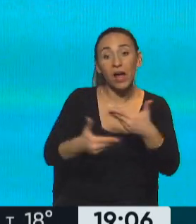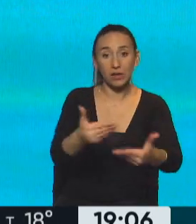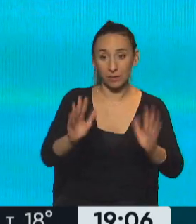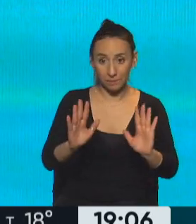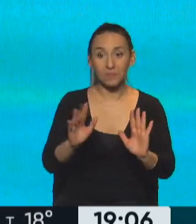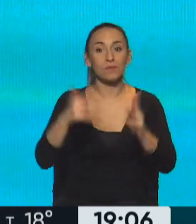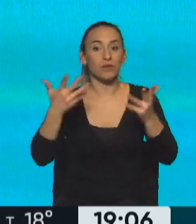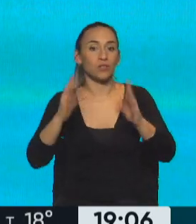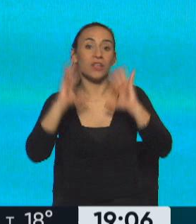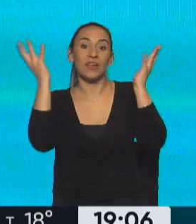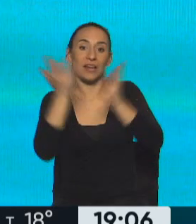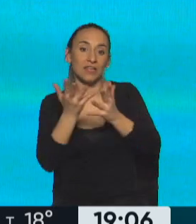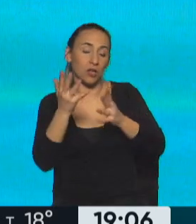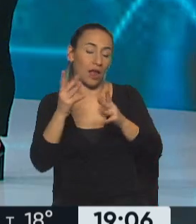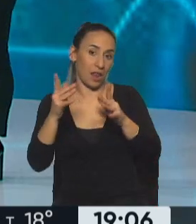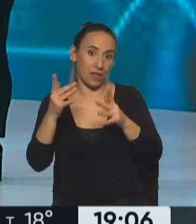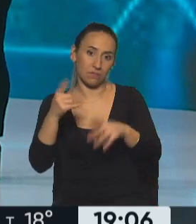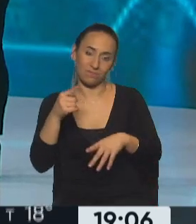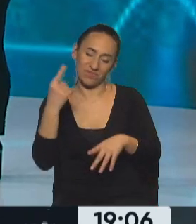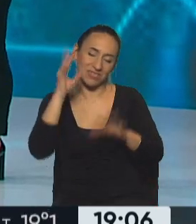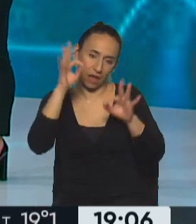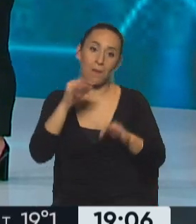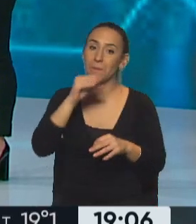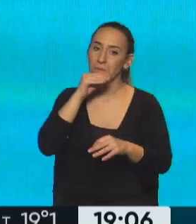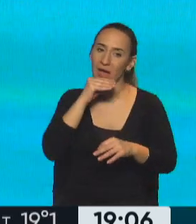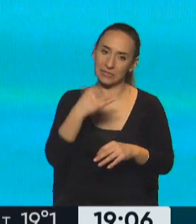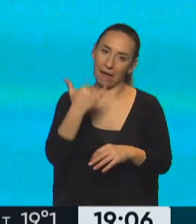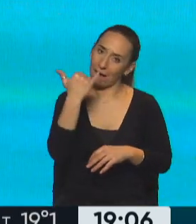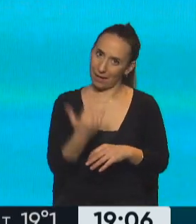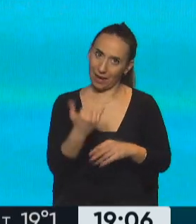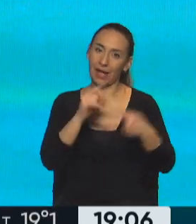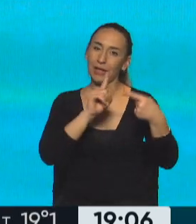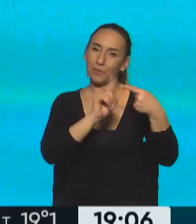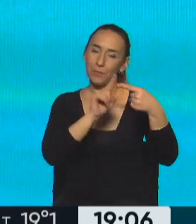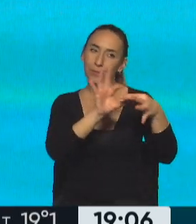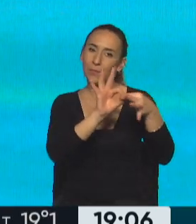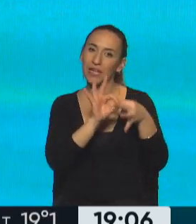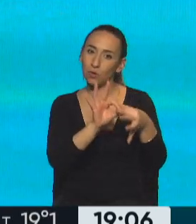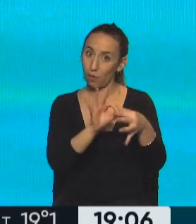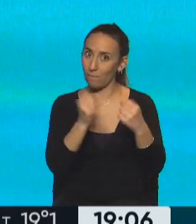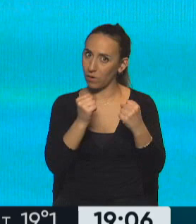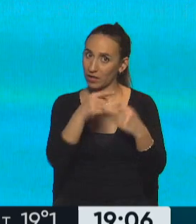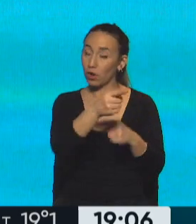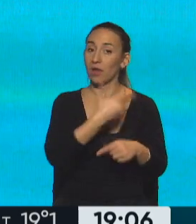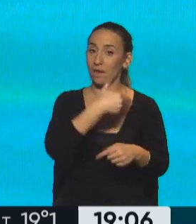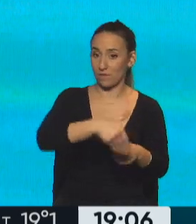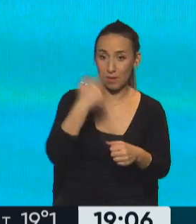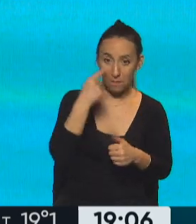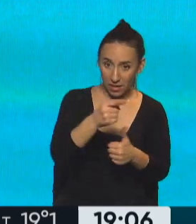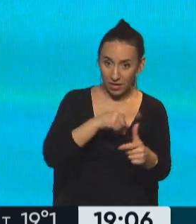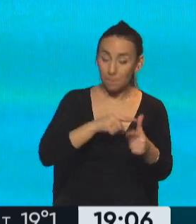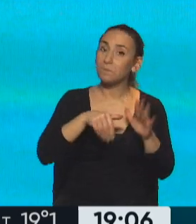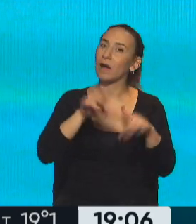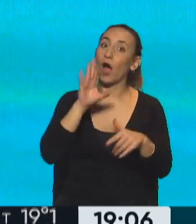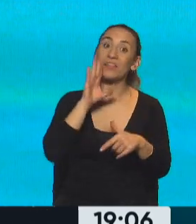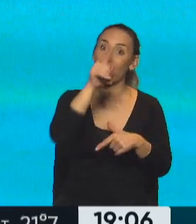le corresponde porque sabemos que tiene fuertes relaciones, con organismos, con el Fondo Monetario, sobre todo con Estados Unidos, que es